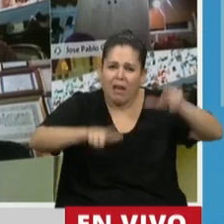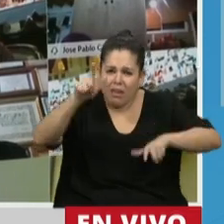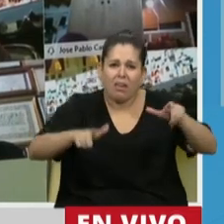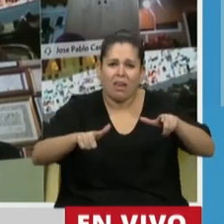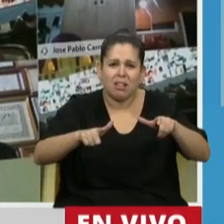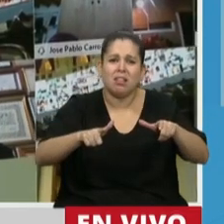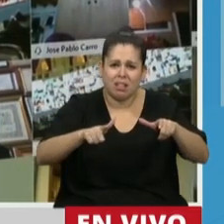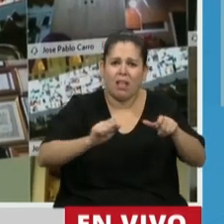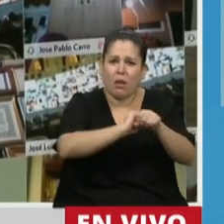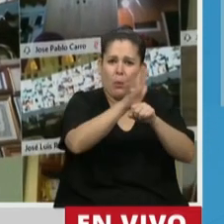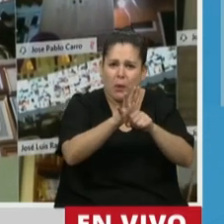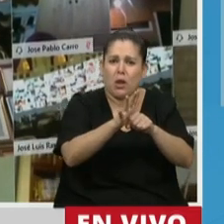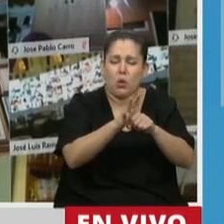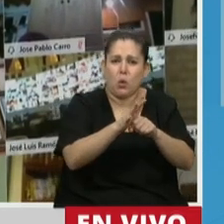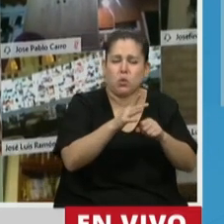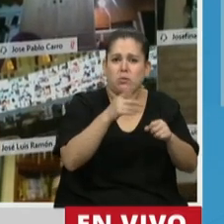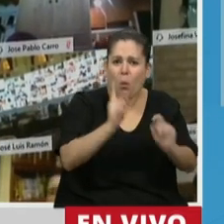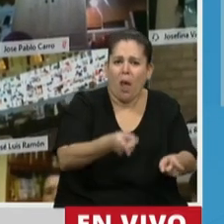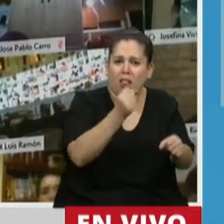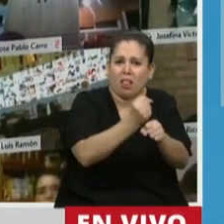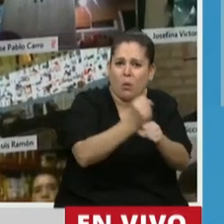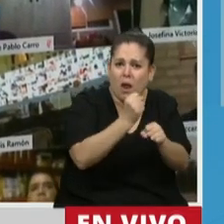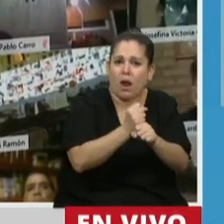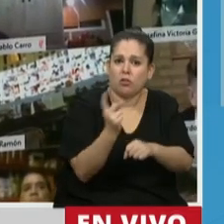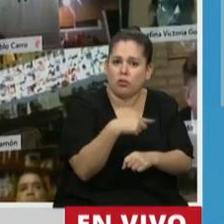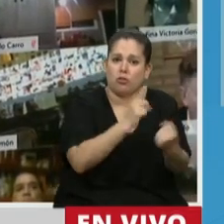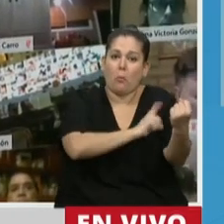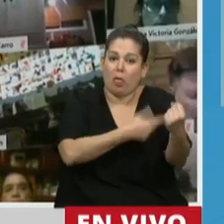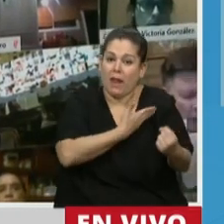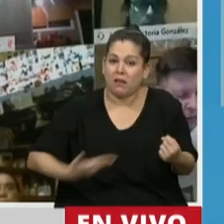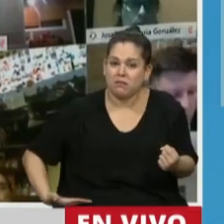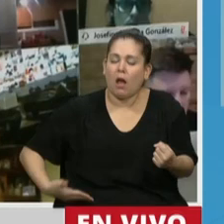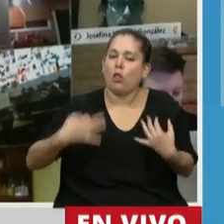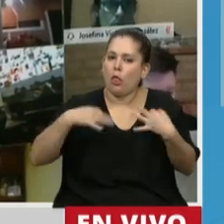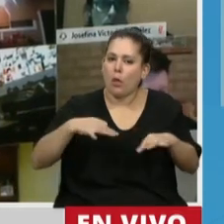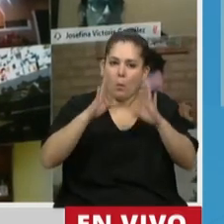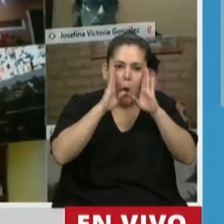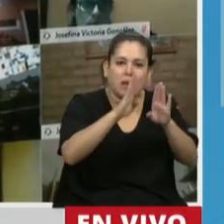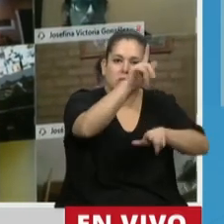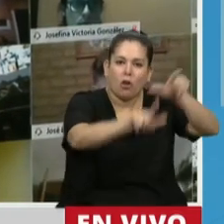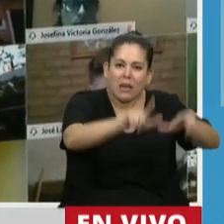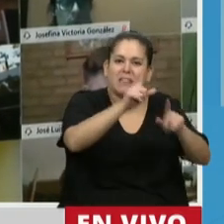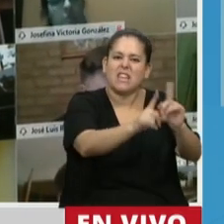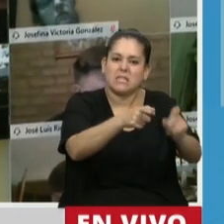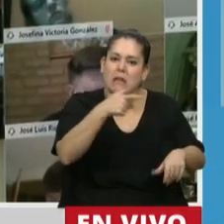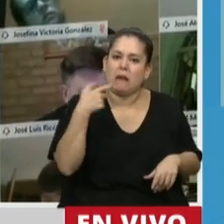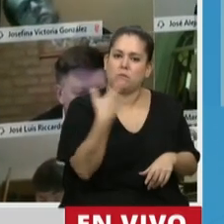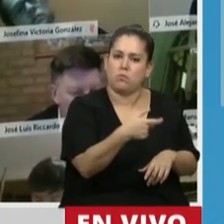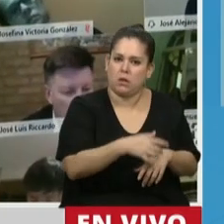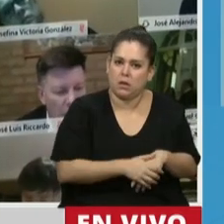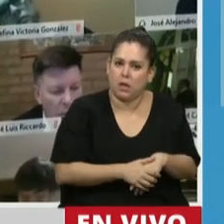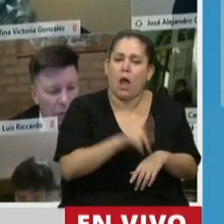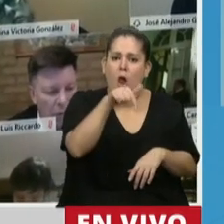Y nosotros somos un poder del Estado, somos un poder del Estado y tenemos mucha gente que está esperando respuestas. Hoy estuve hablando